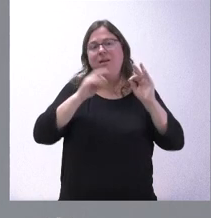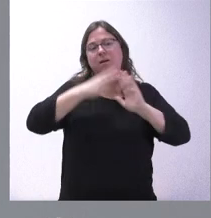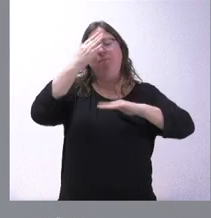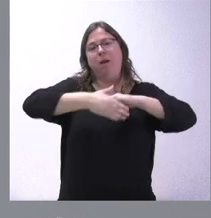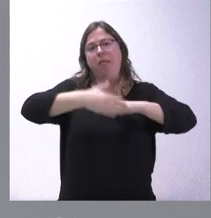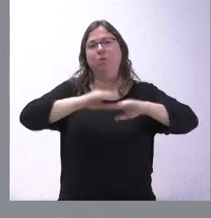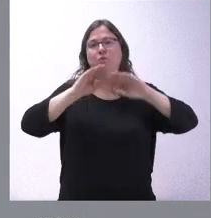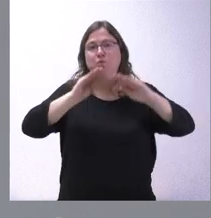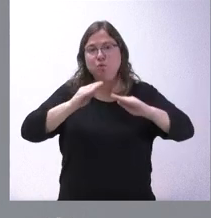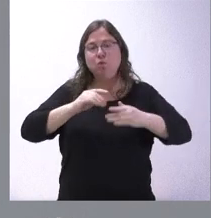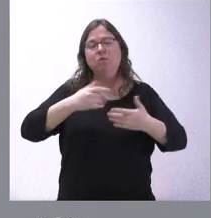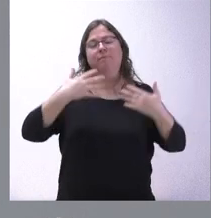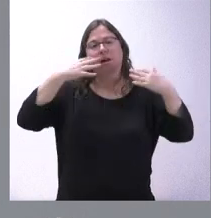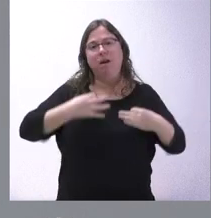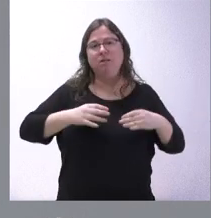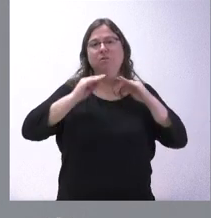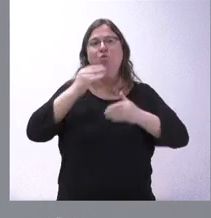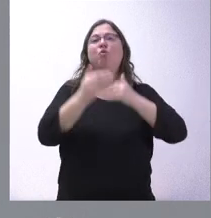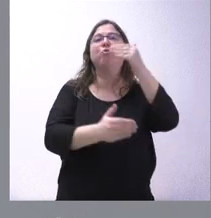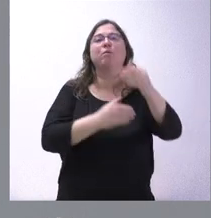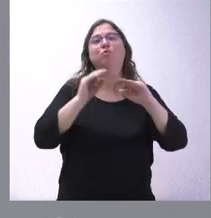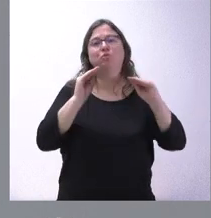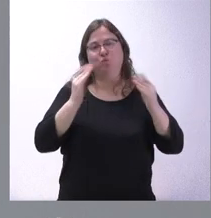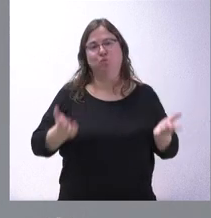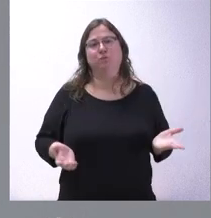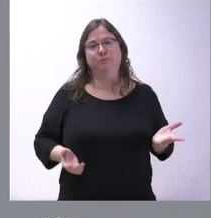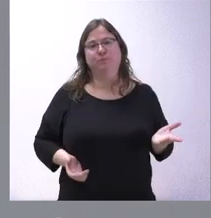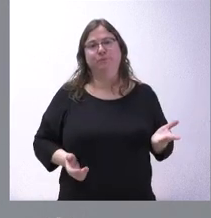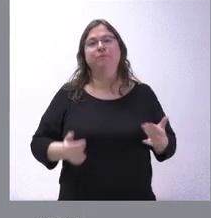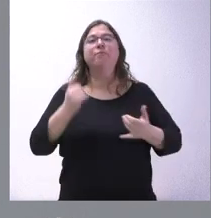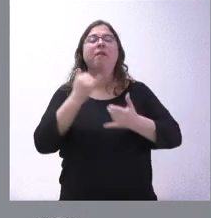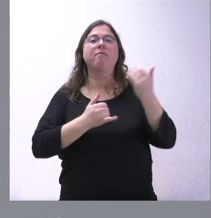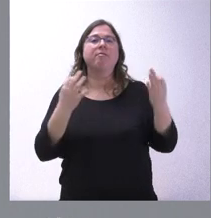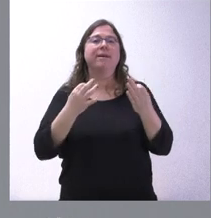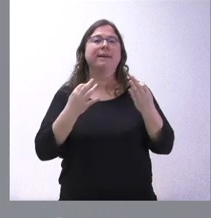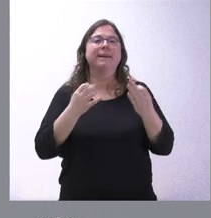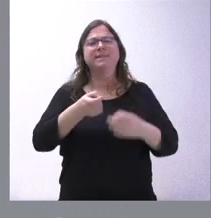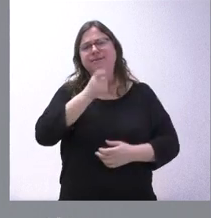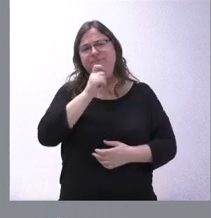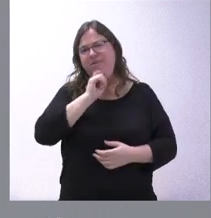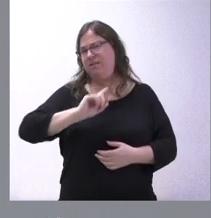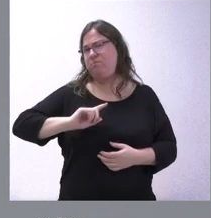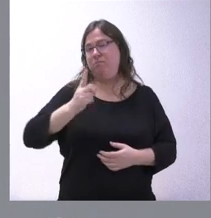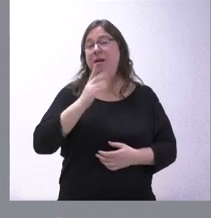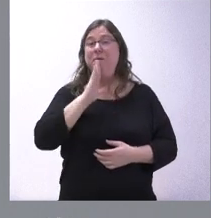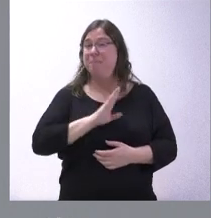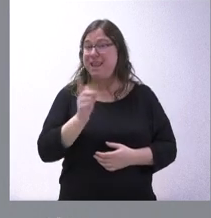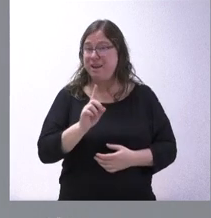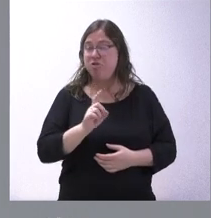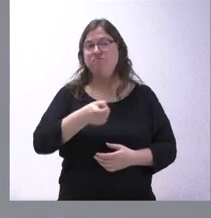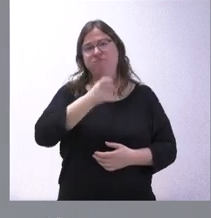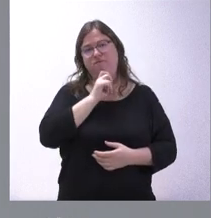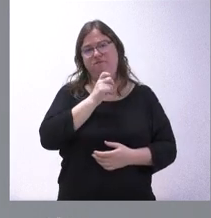plazos, sus garantías, sus procedimientos en régimen de concurrencia y que es más difícil, aunque no lo parezca, pero es más